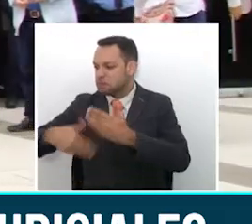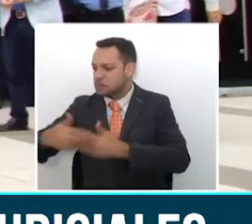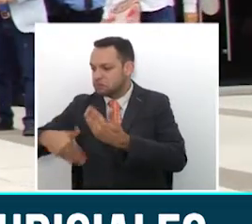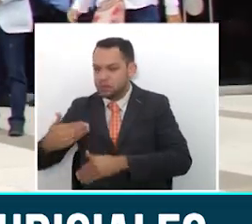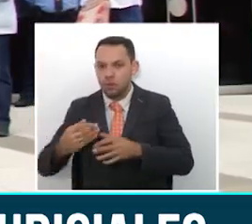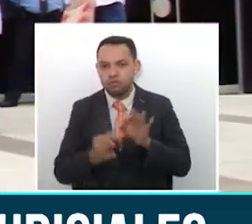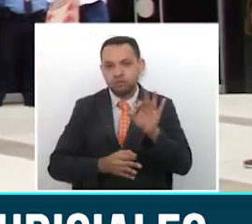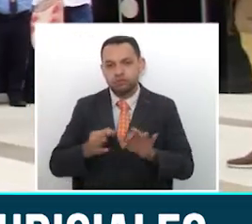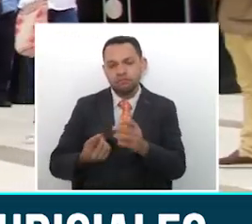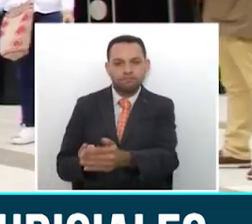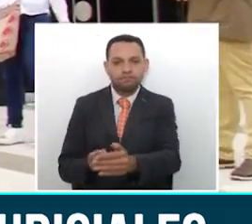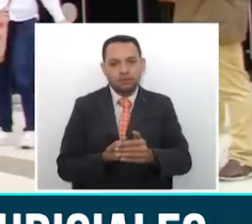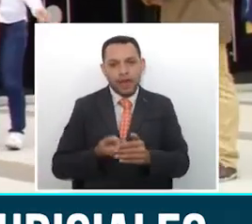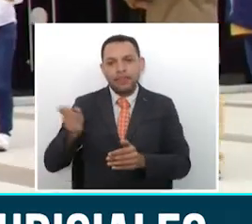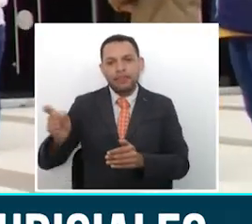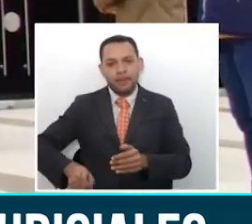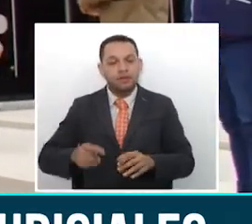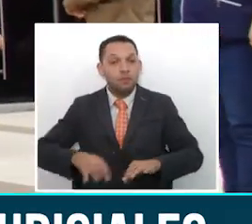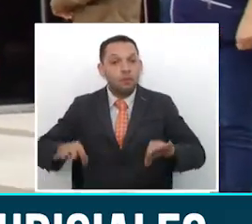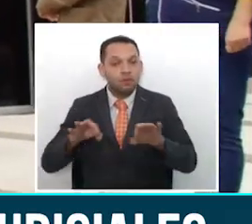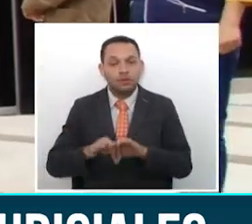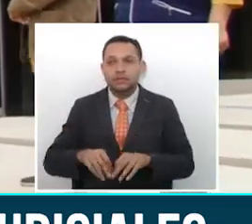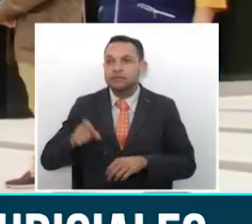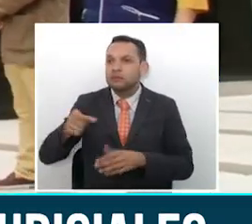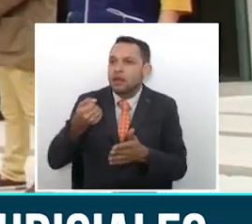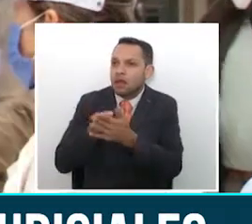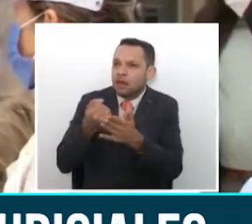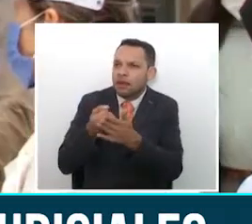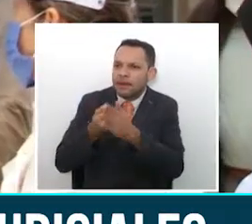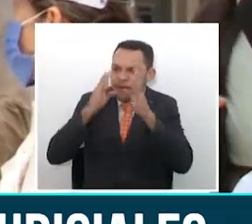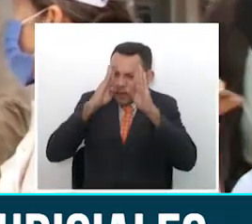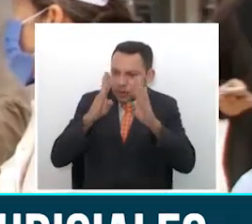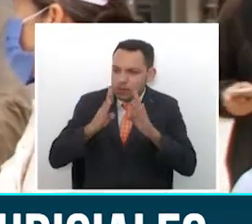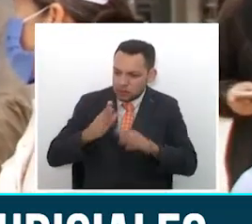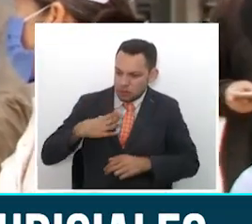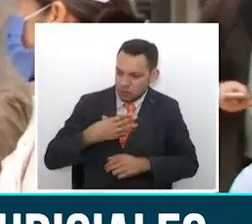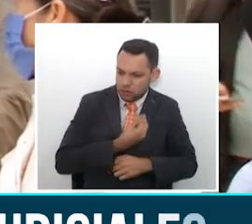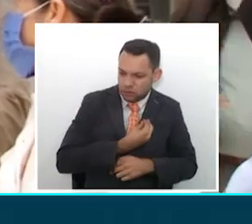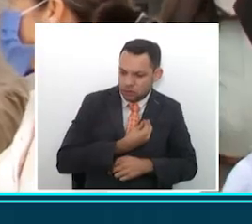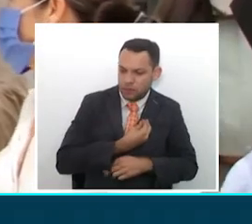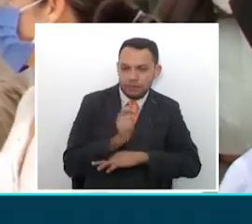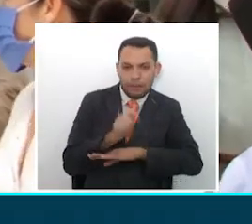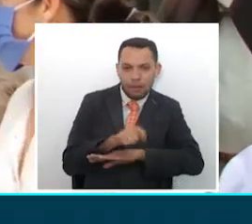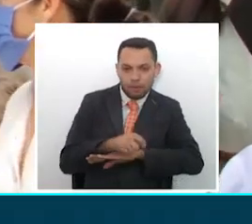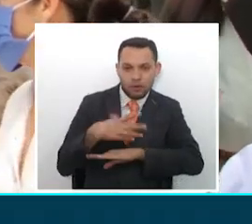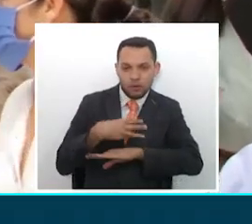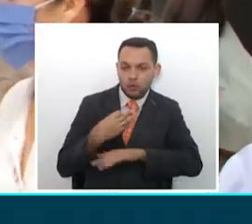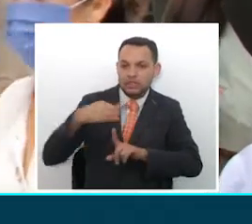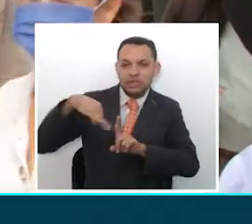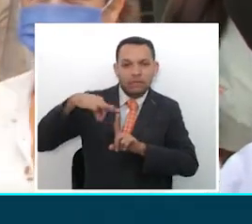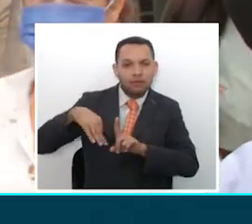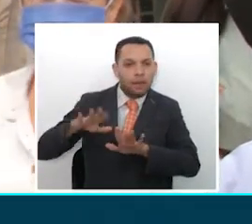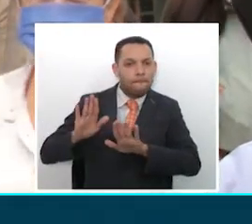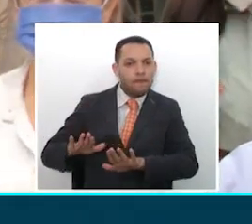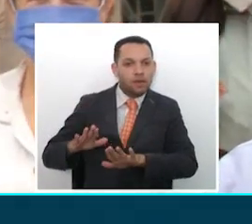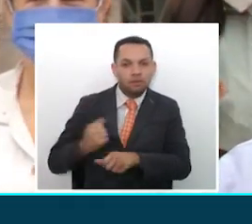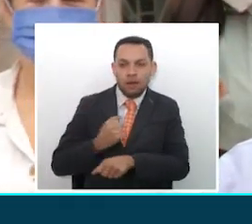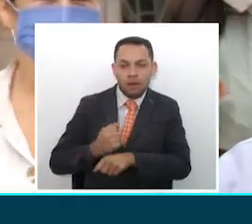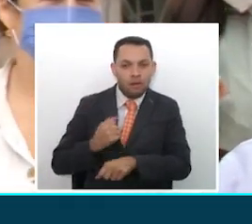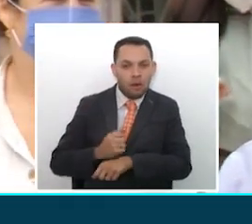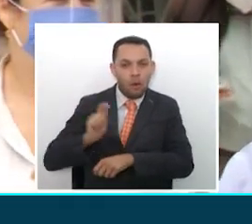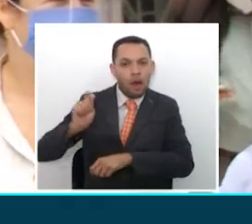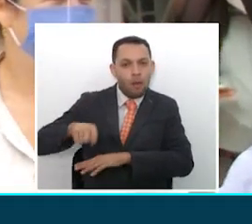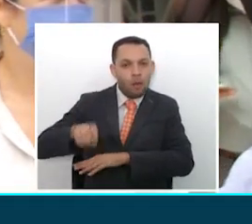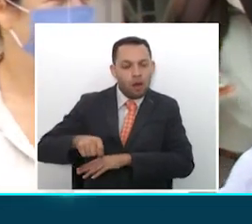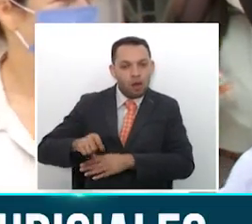bioseguridad. Que ponga sus ojos en nosotros. Ya llevamos tres meses sin poder ejercer nuestra actividad profesional, en